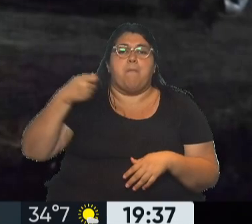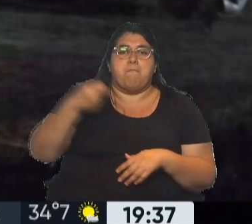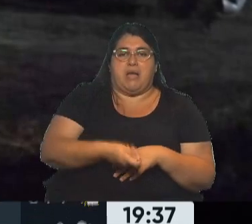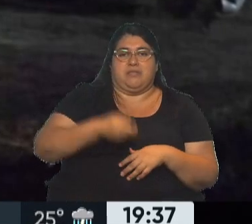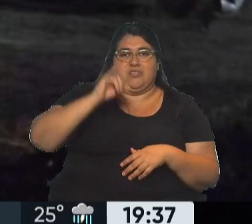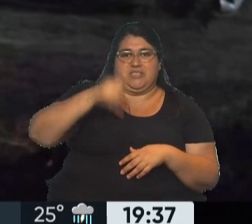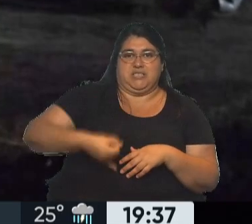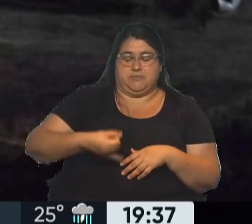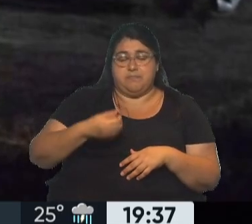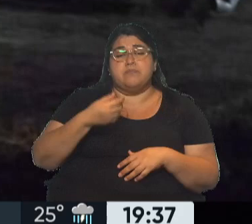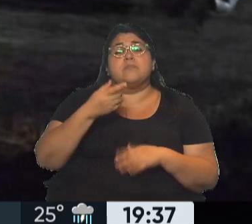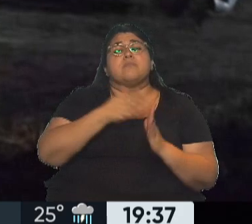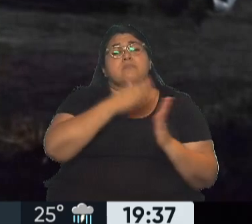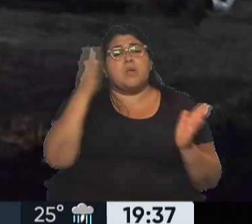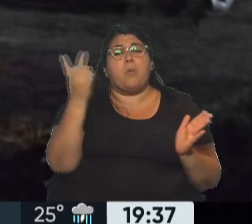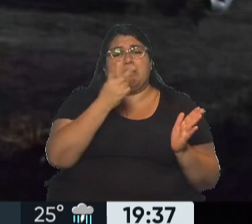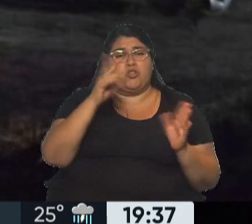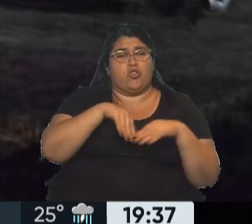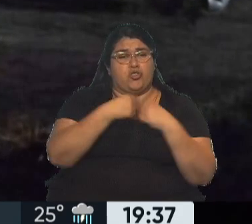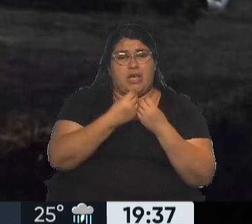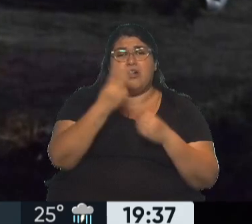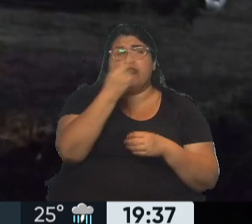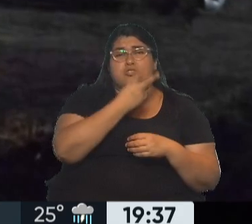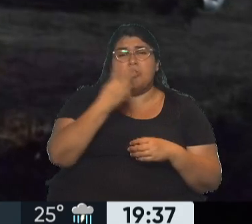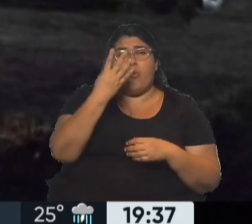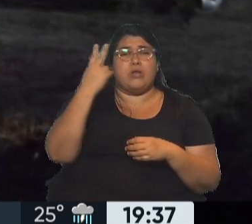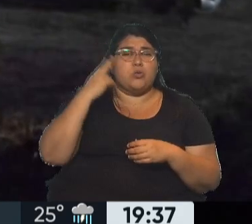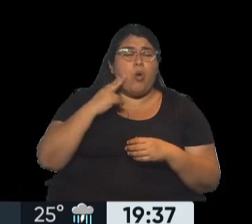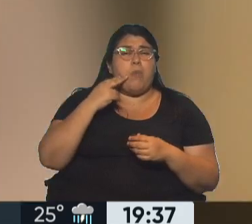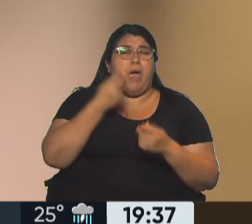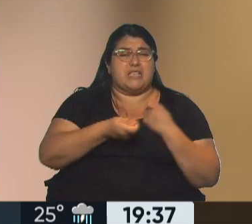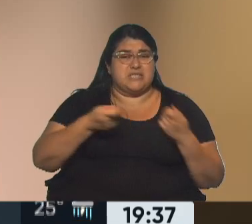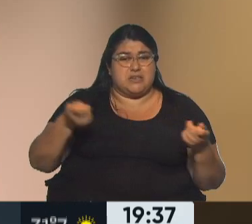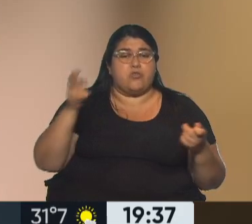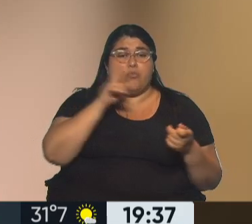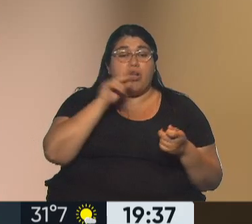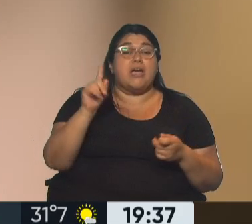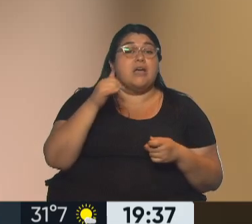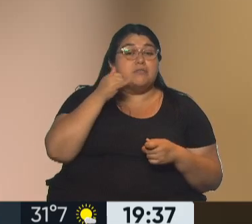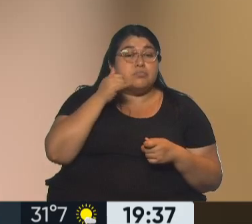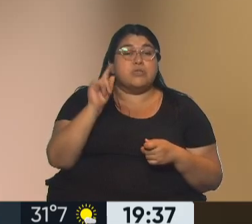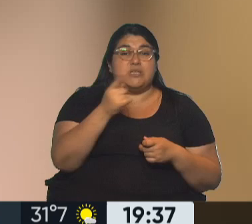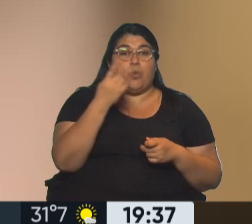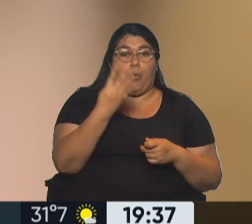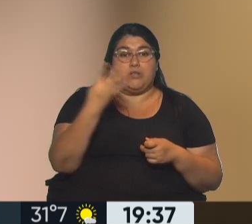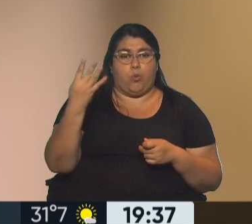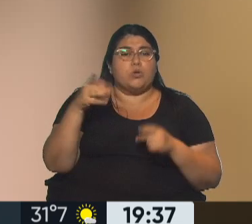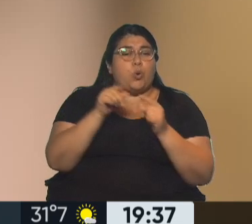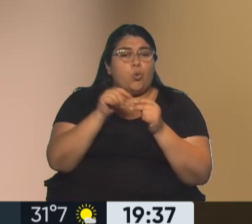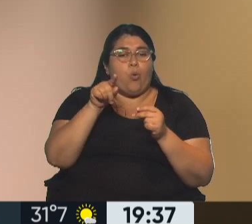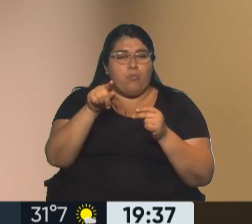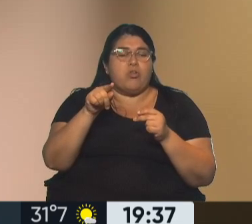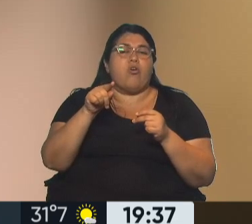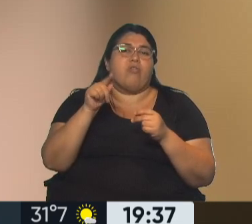Durante el 2022 se produjeron en la Argentina 249 femicidios y la línea 144 es la línea de